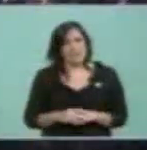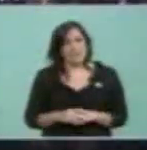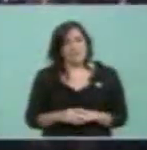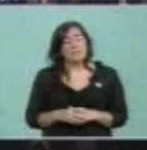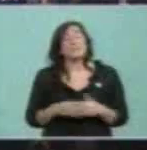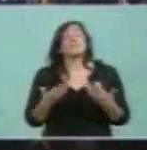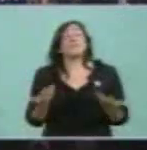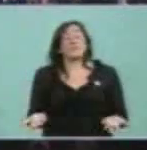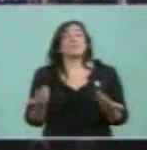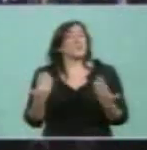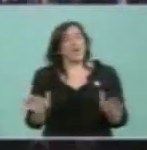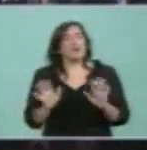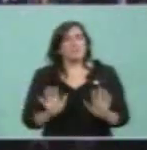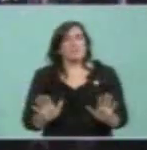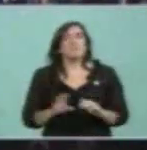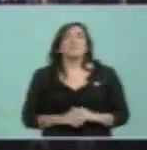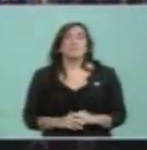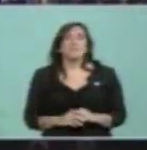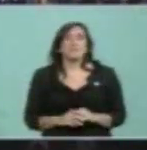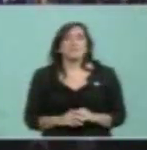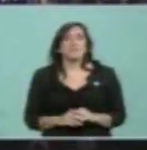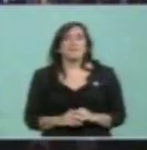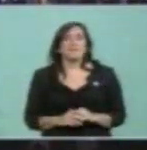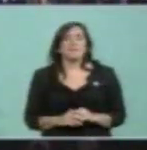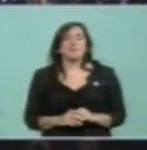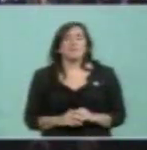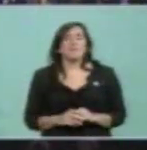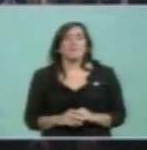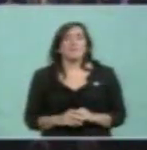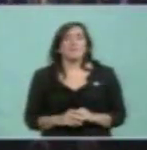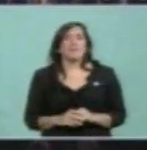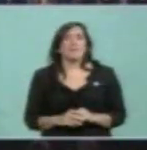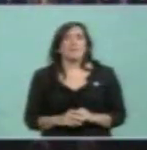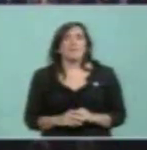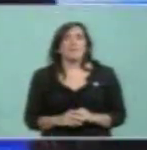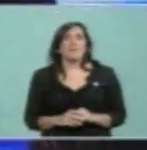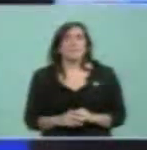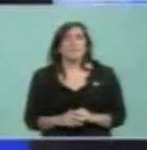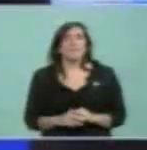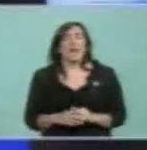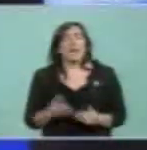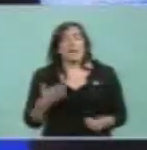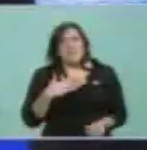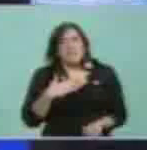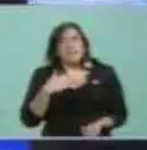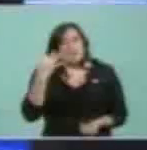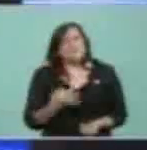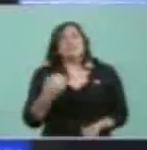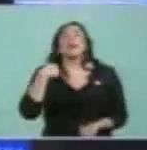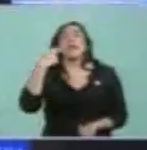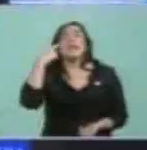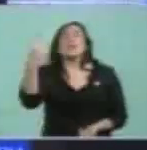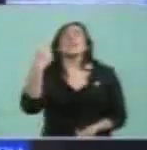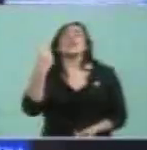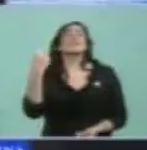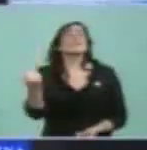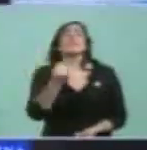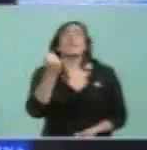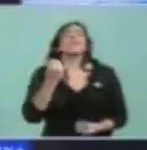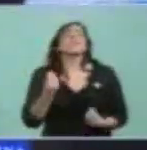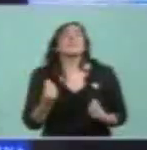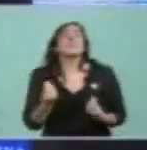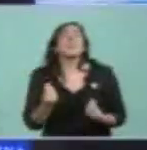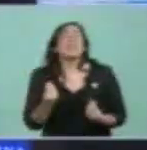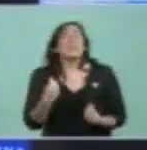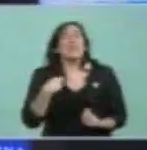Pero bueno, yo creo que lo importante es eso,